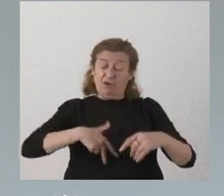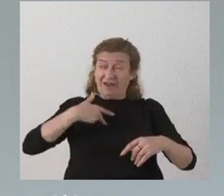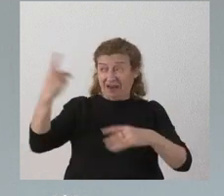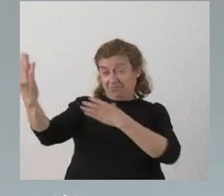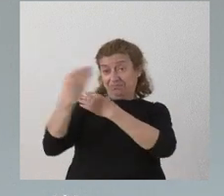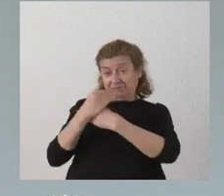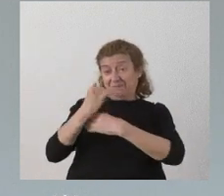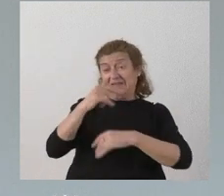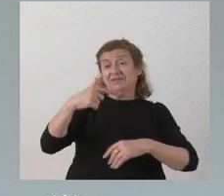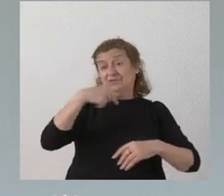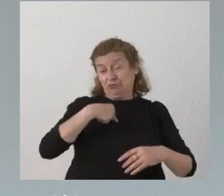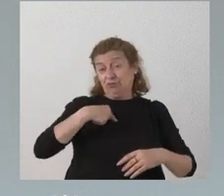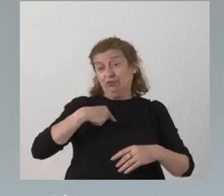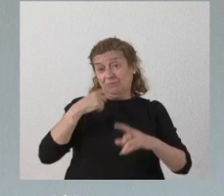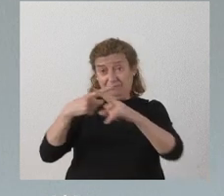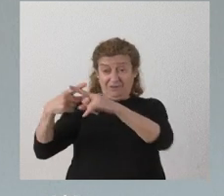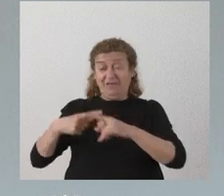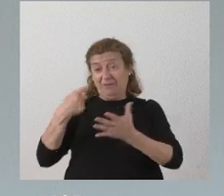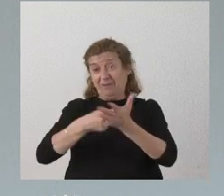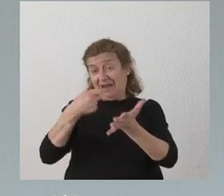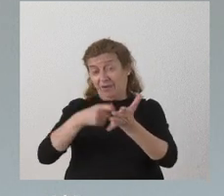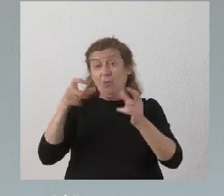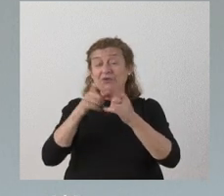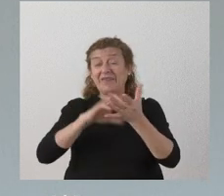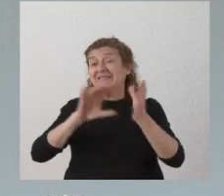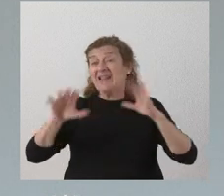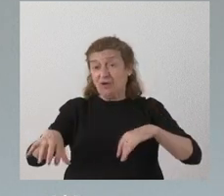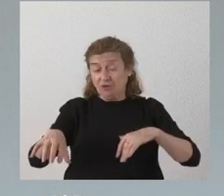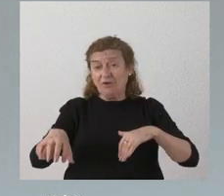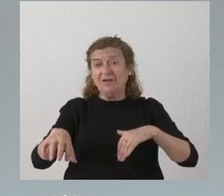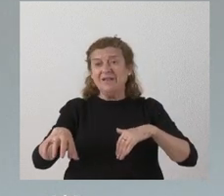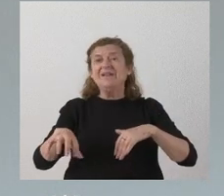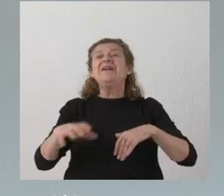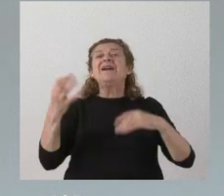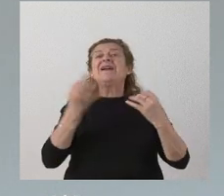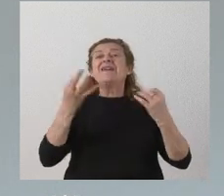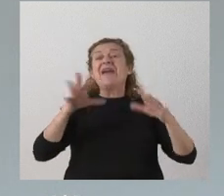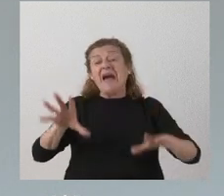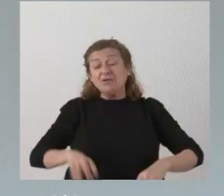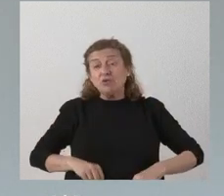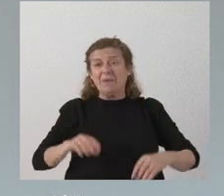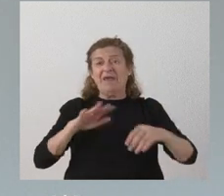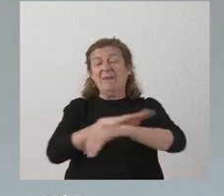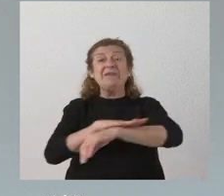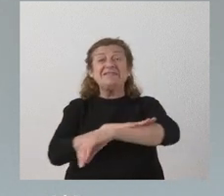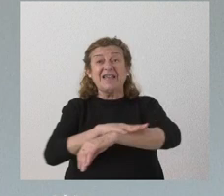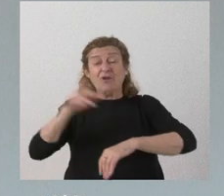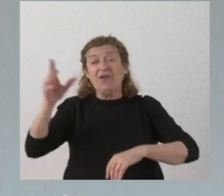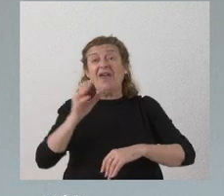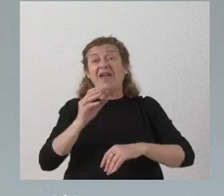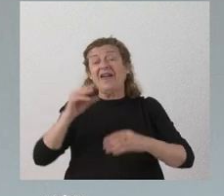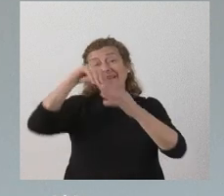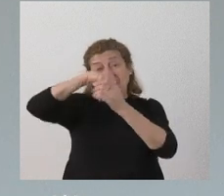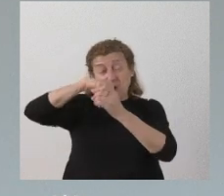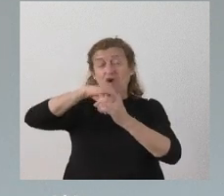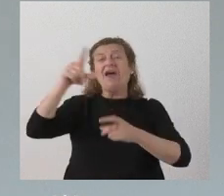Estado y que le corresponde a la Junta de Castilla y León ¿qué asume el Ministerio del Interior? Pues el Ministerio del Interior